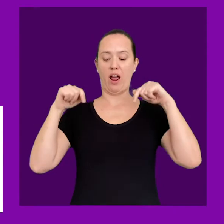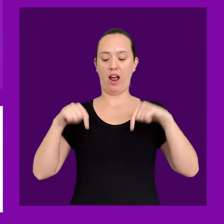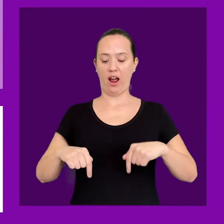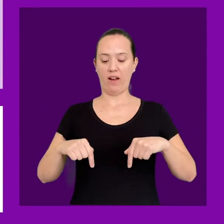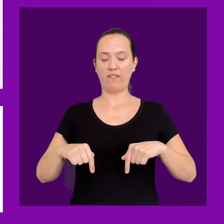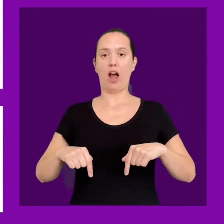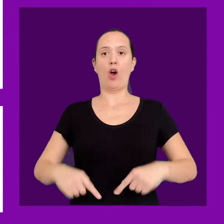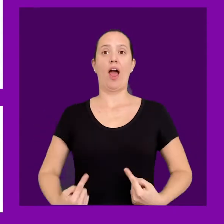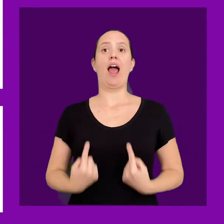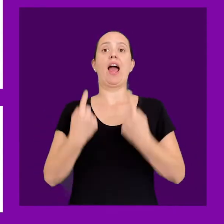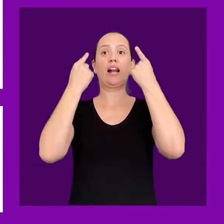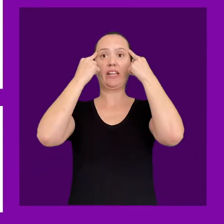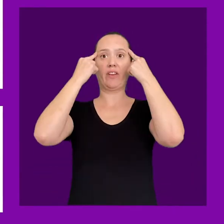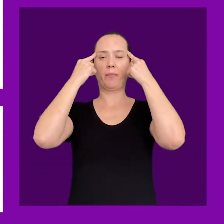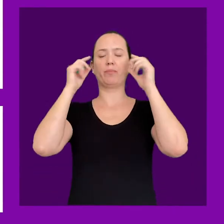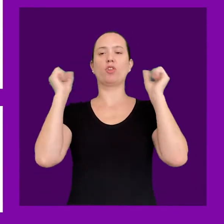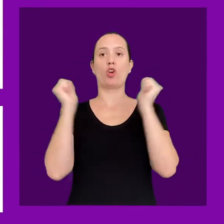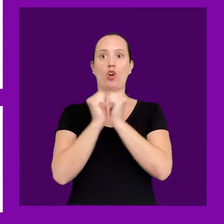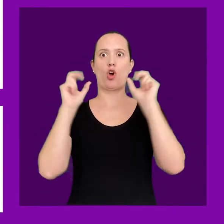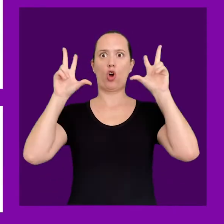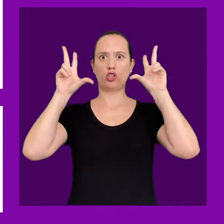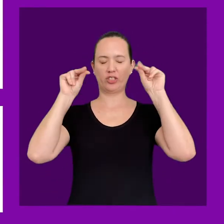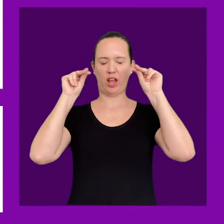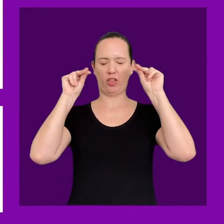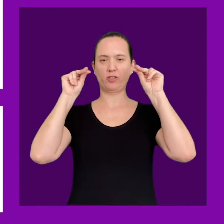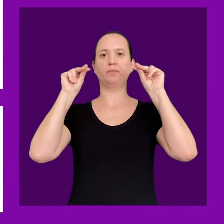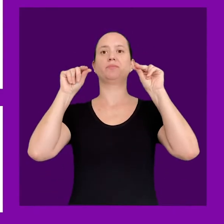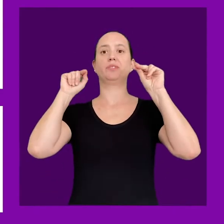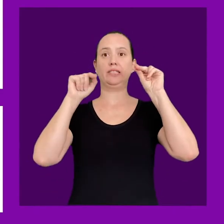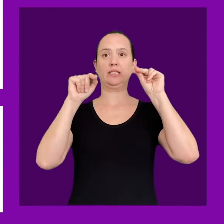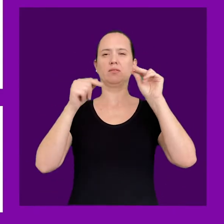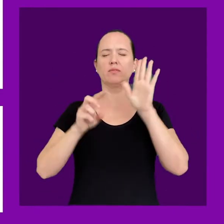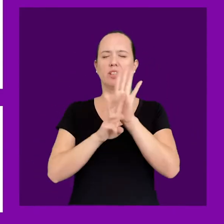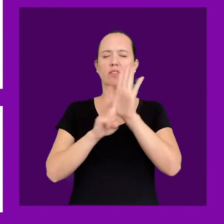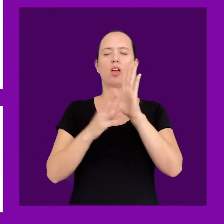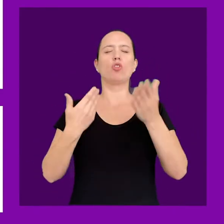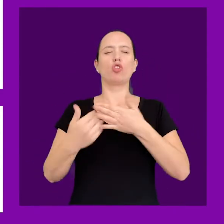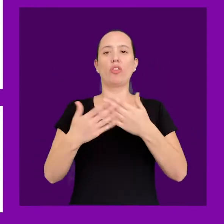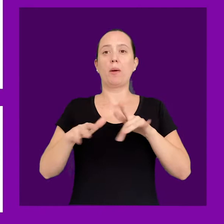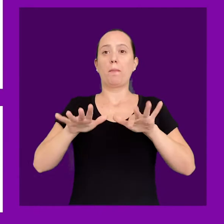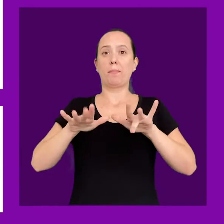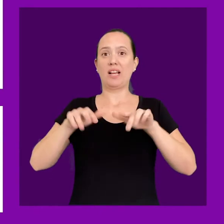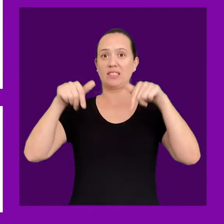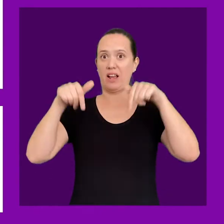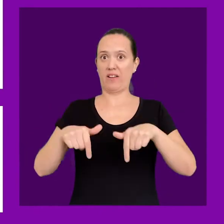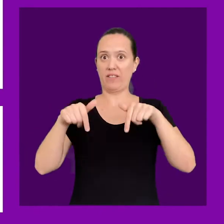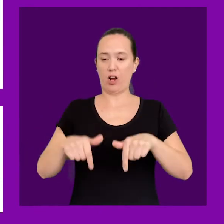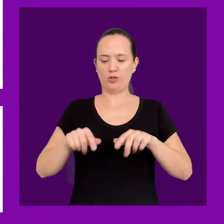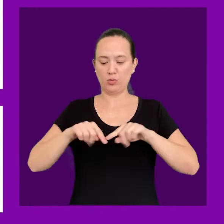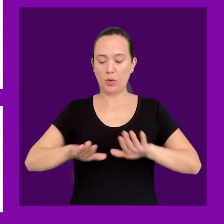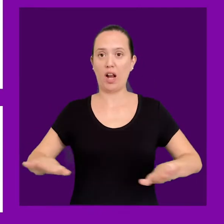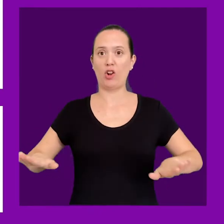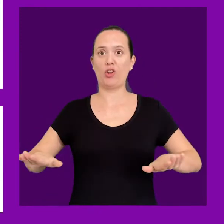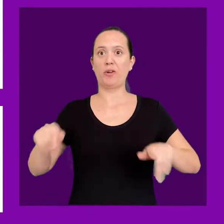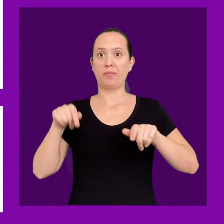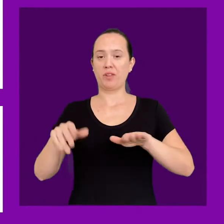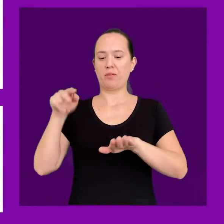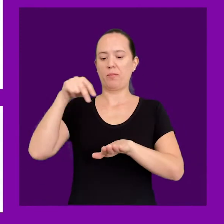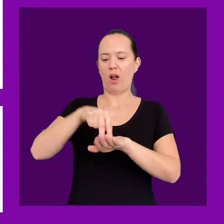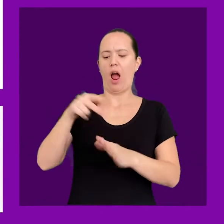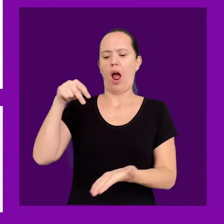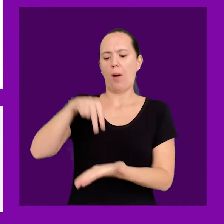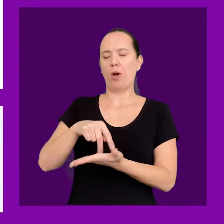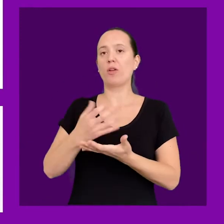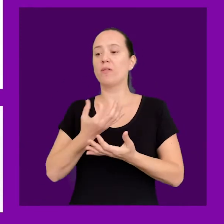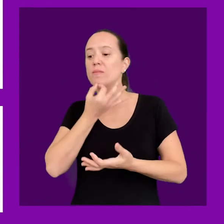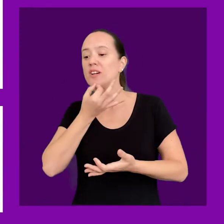mental de abajo hacia arriba con los ojos cerrados. Comenzaremos por identificar la posición de nuestros pies en el suelo y el